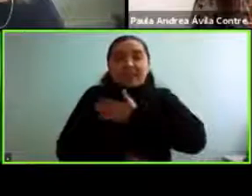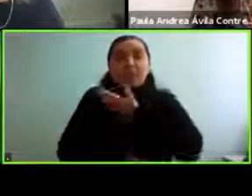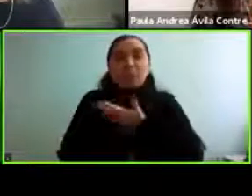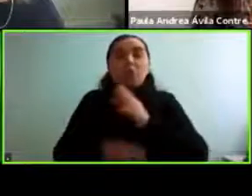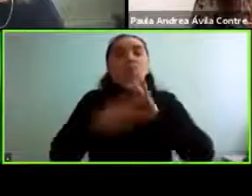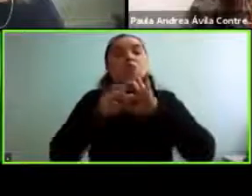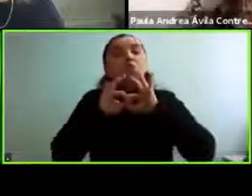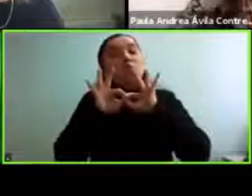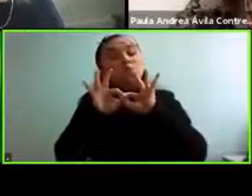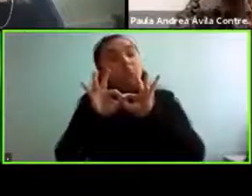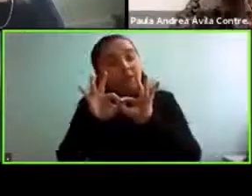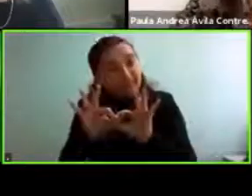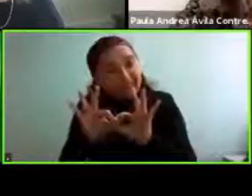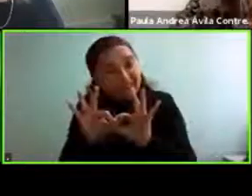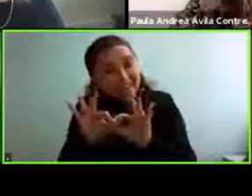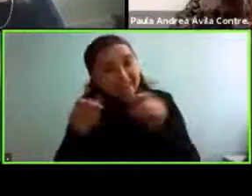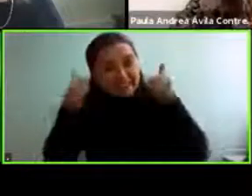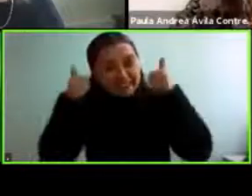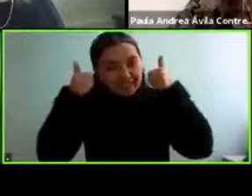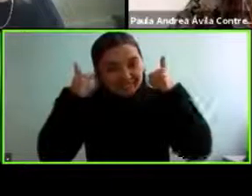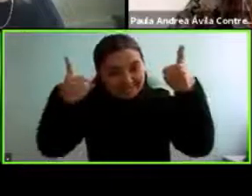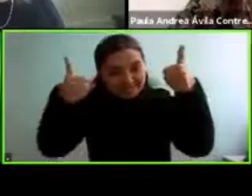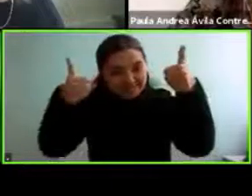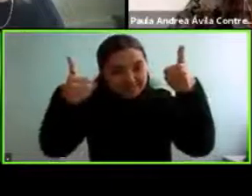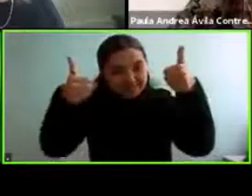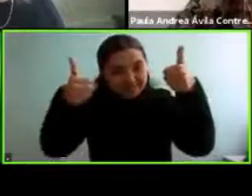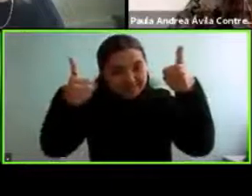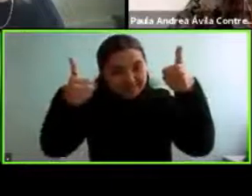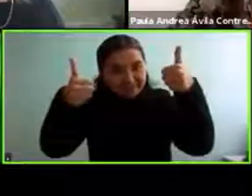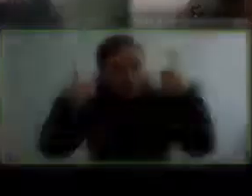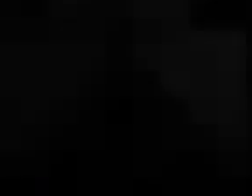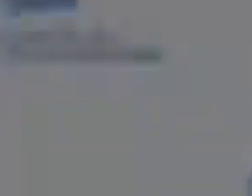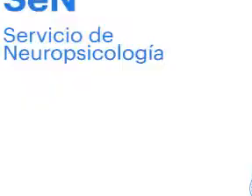gracias muy bien gracias Gracias.